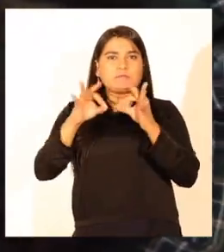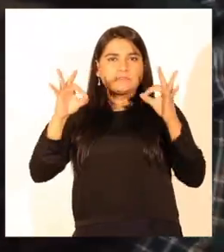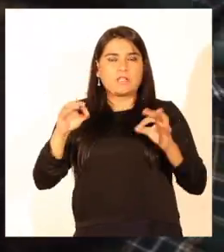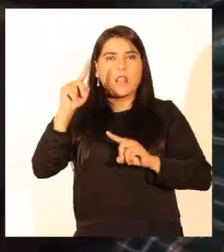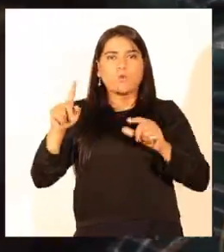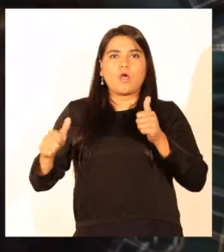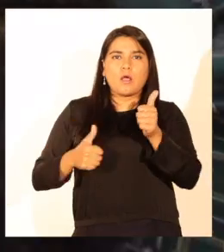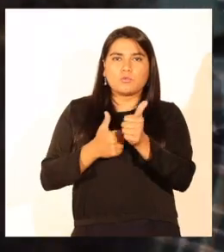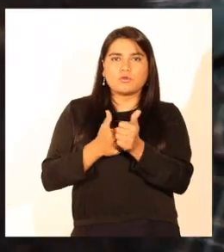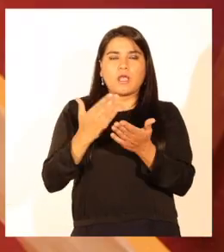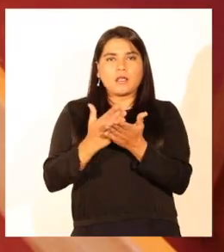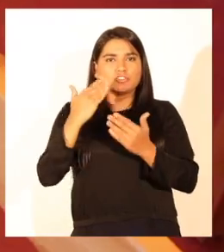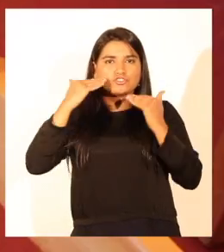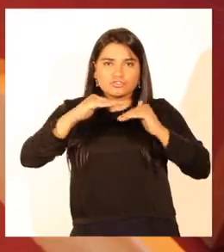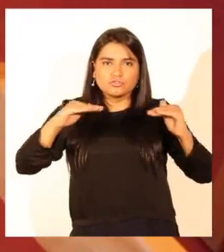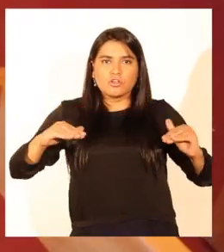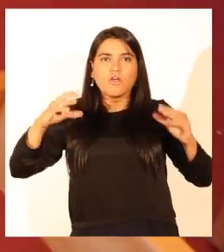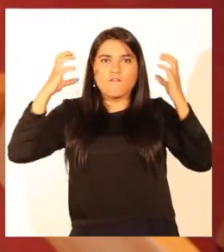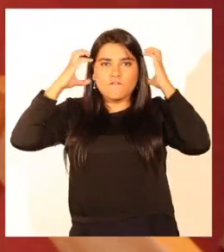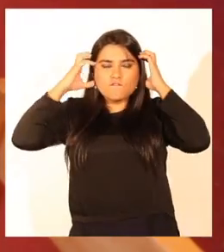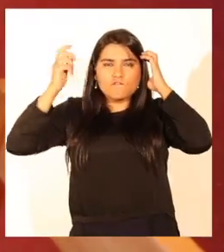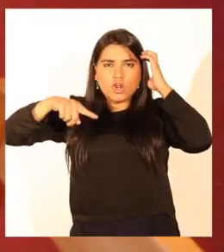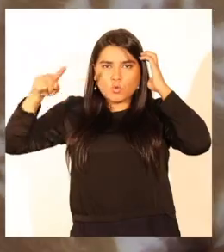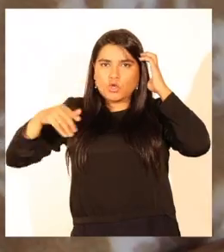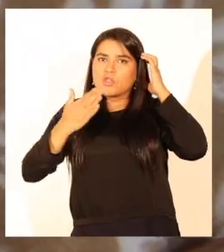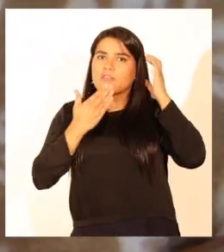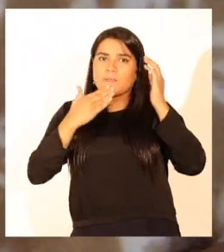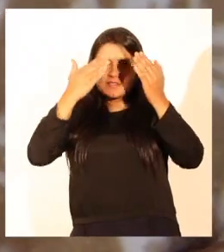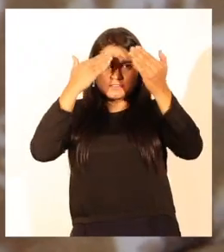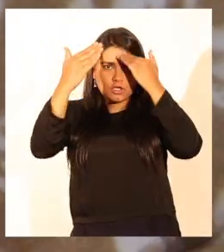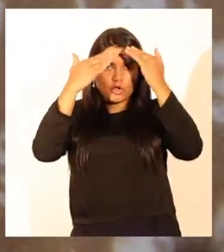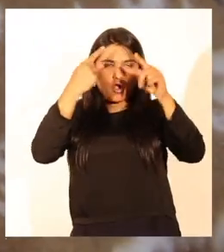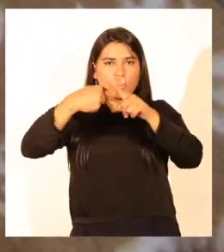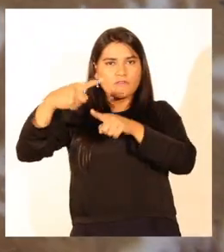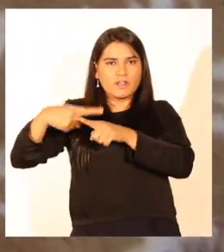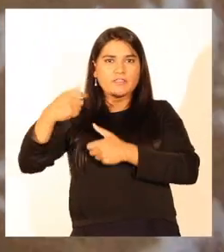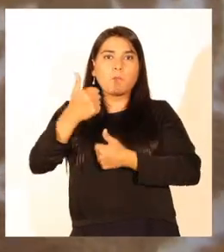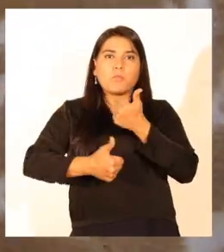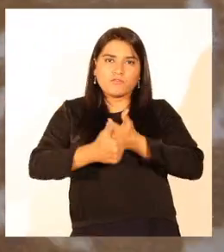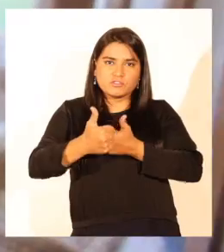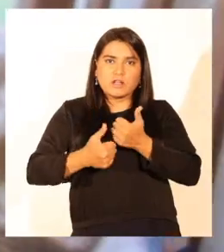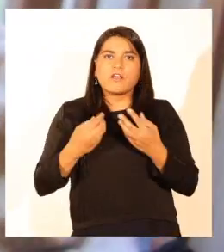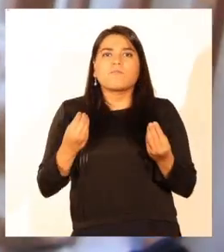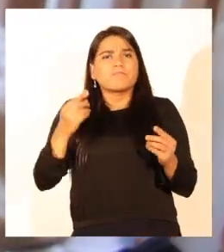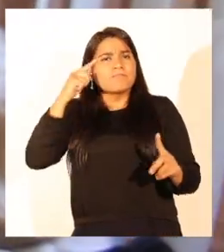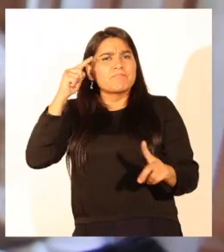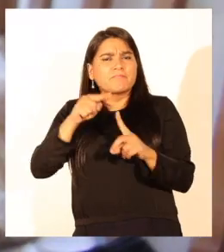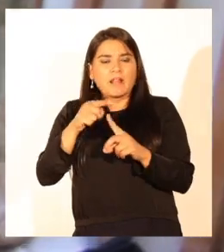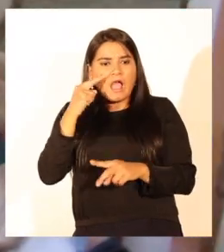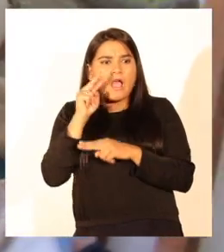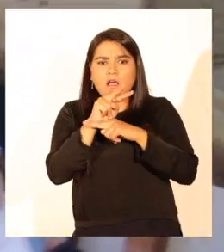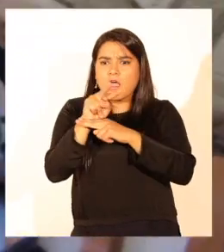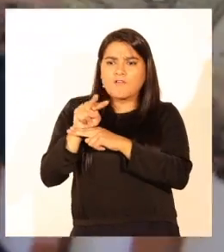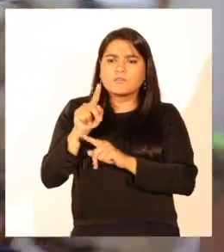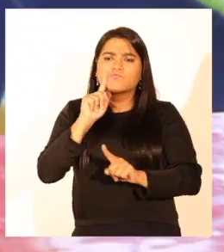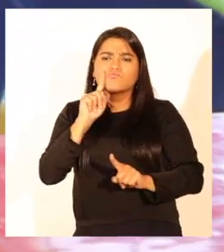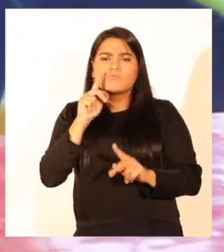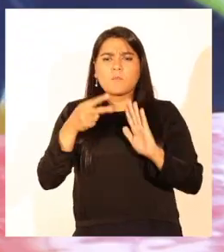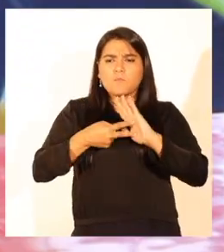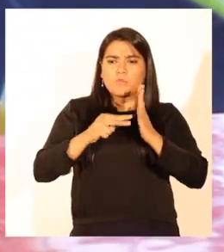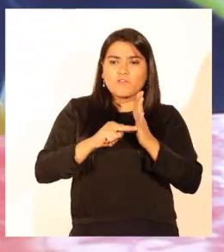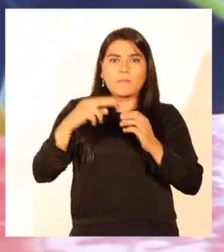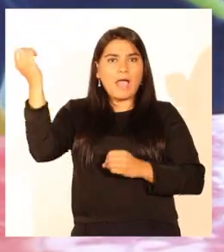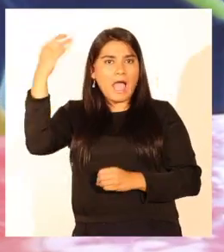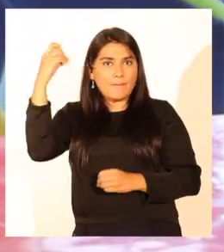infantiles de la comuna con fonoaudiólogos y psicólogos, entre otros profesionales, con el fin de detectar dificultades en el